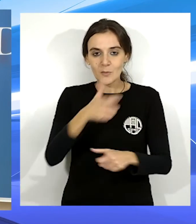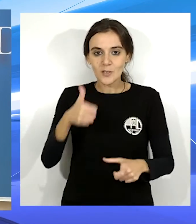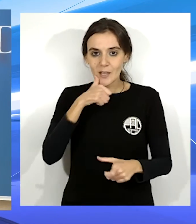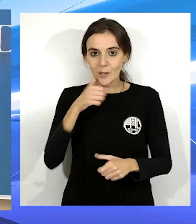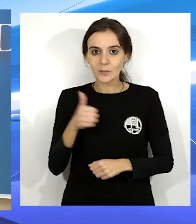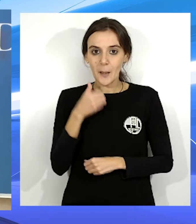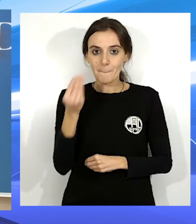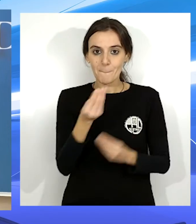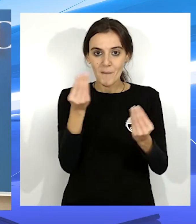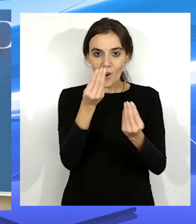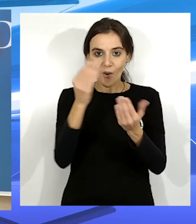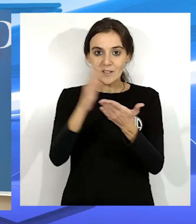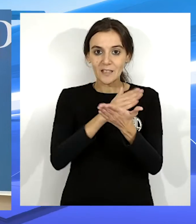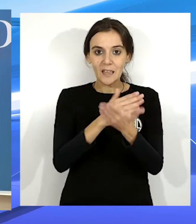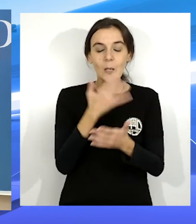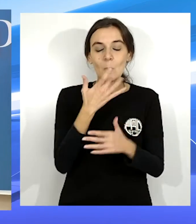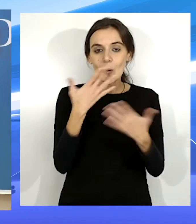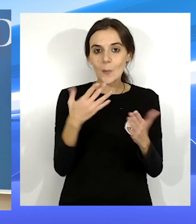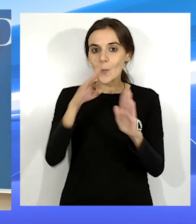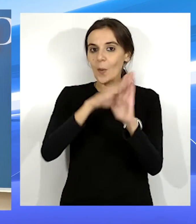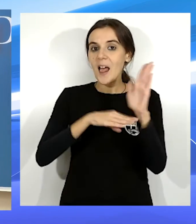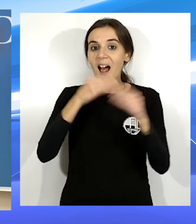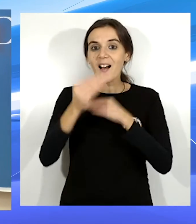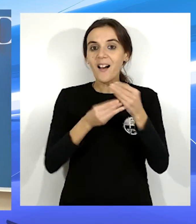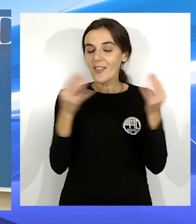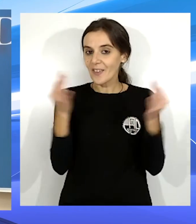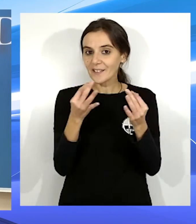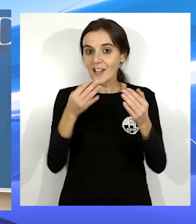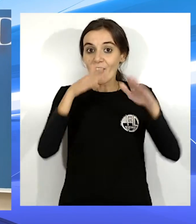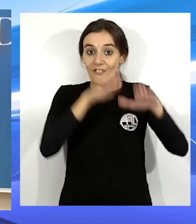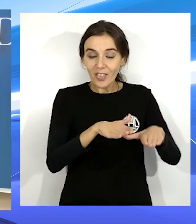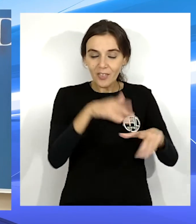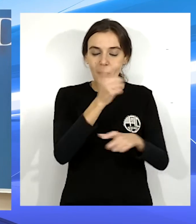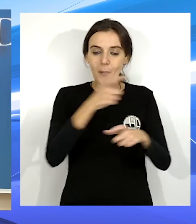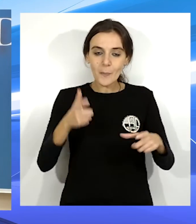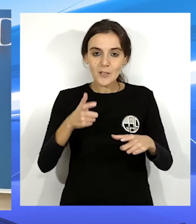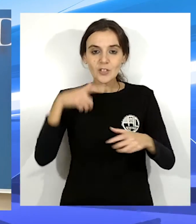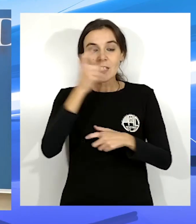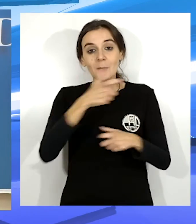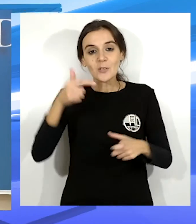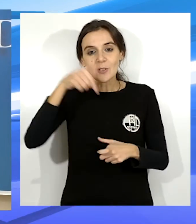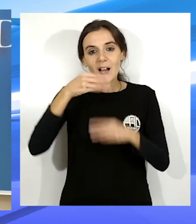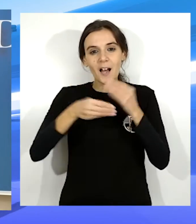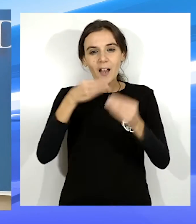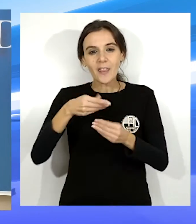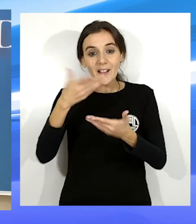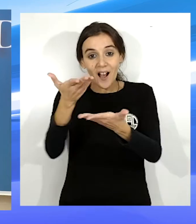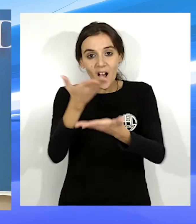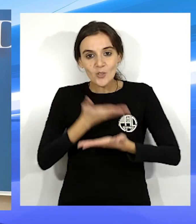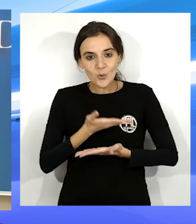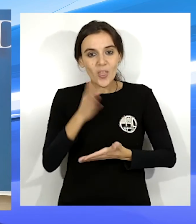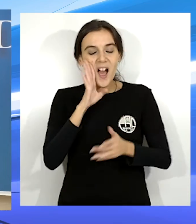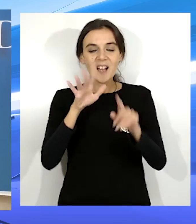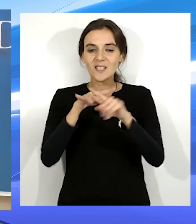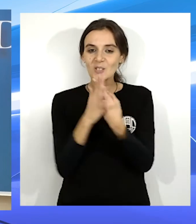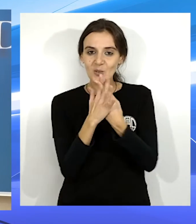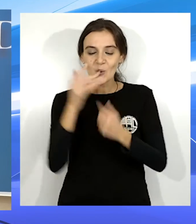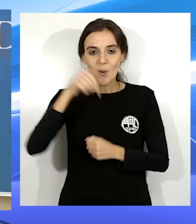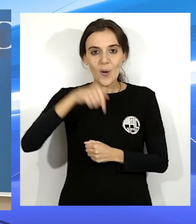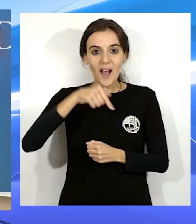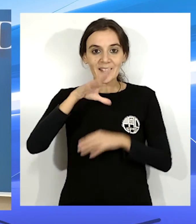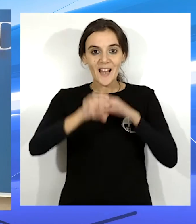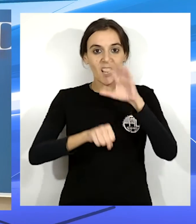en la ciudad. Favorecer iniciativas como esta lo que hace es fidelizar a la gente y hace que la gente contribuya sobre todo